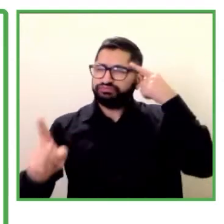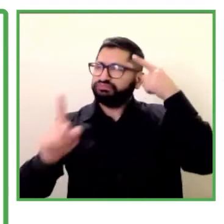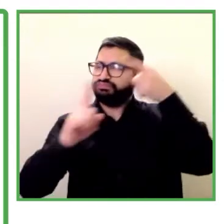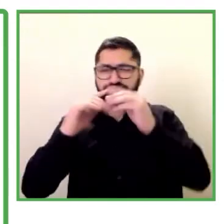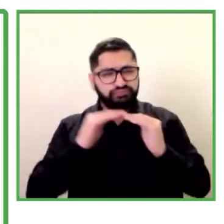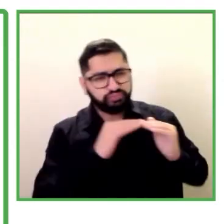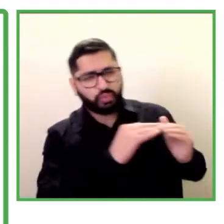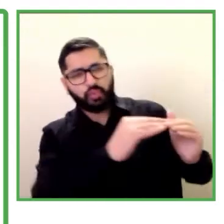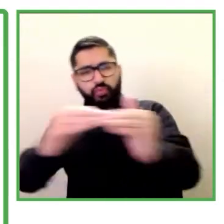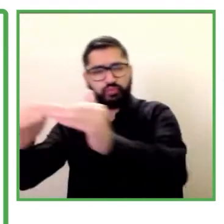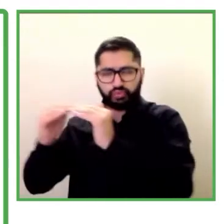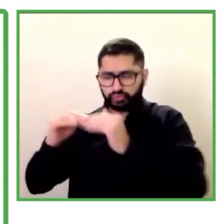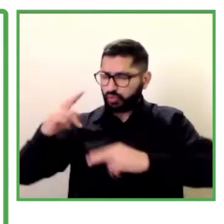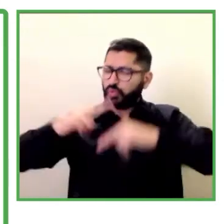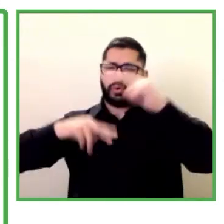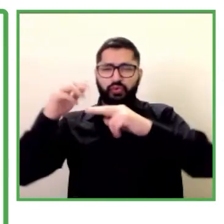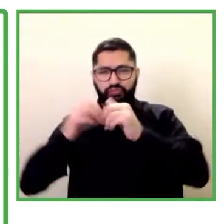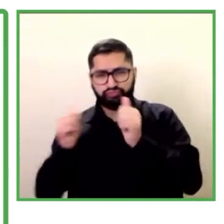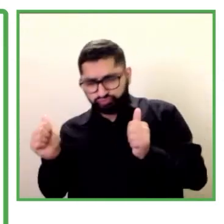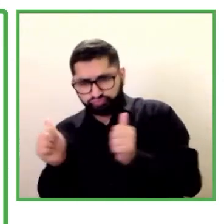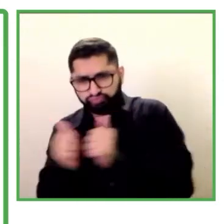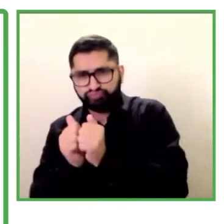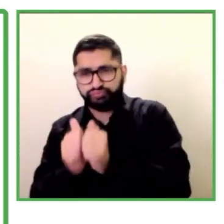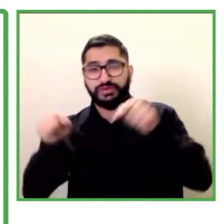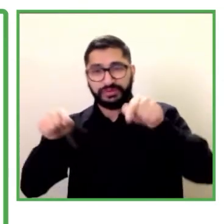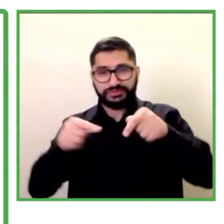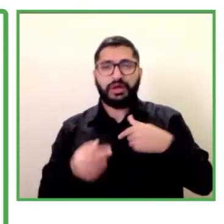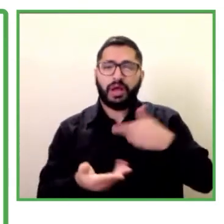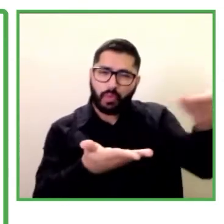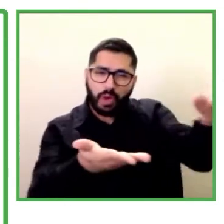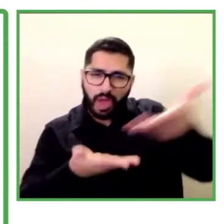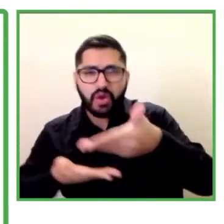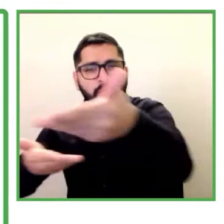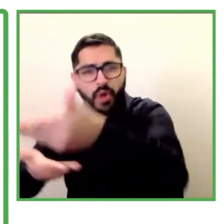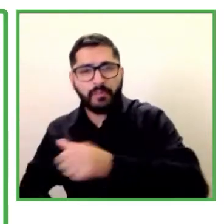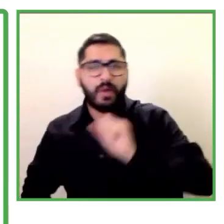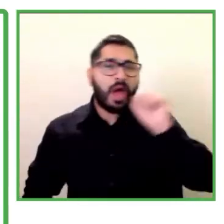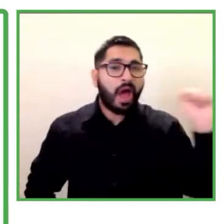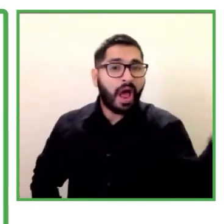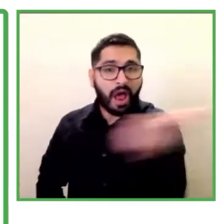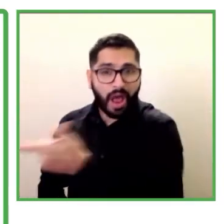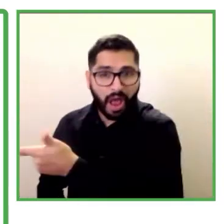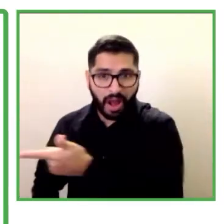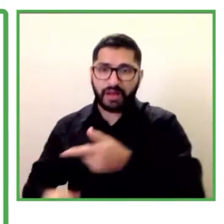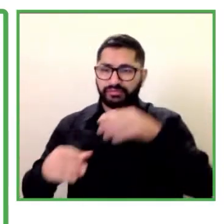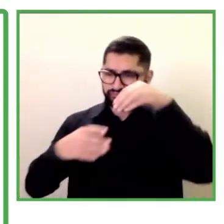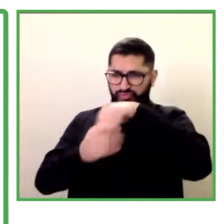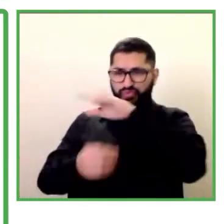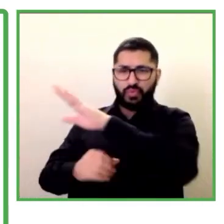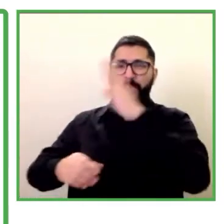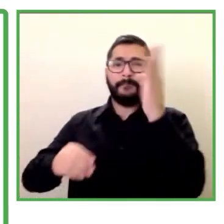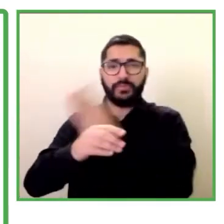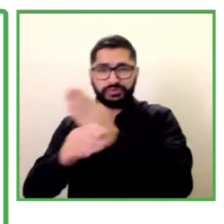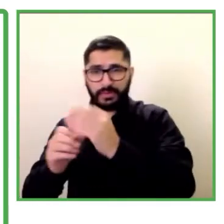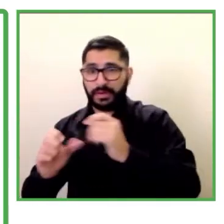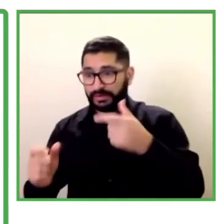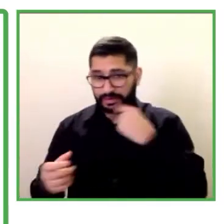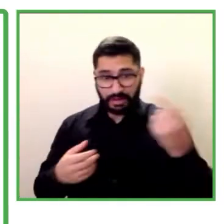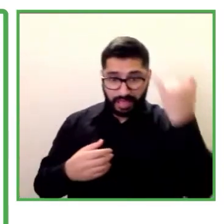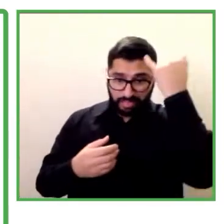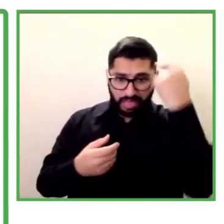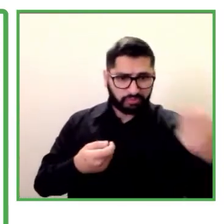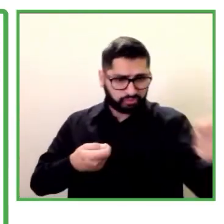las empresas a sumarse estas iniciativas para realmente lograr que haya una Iberoamérica más unificada